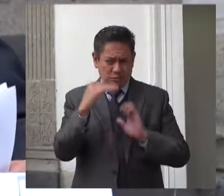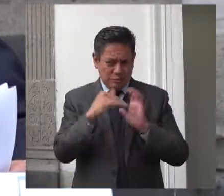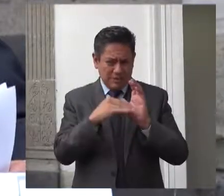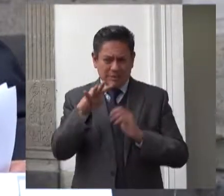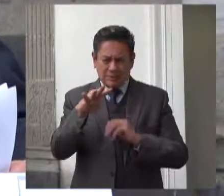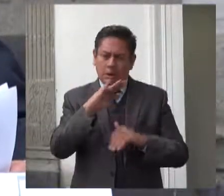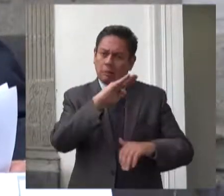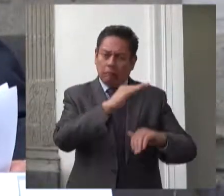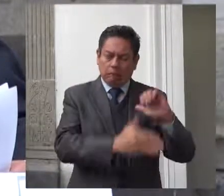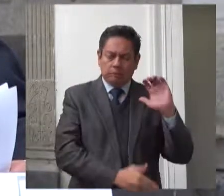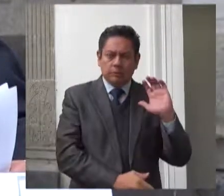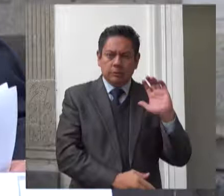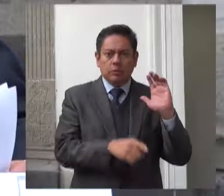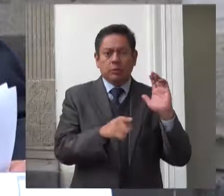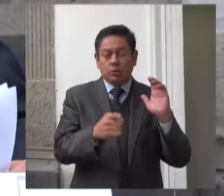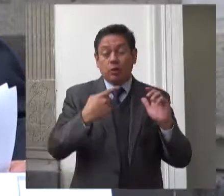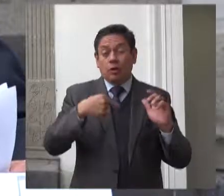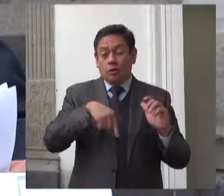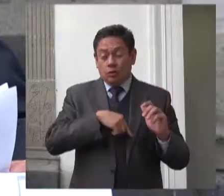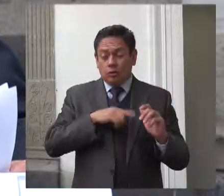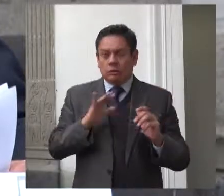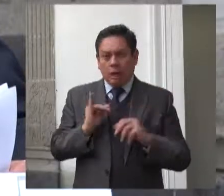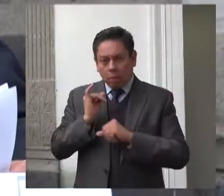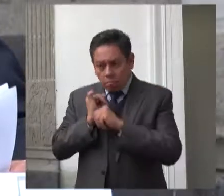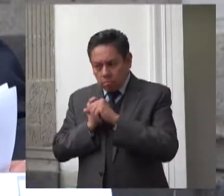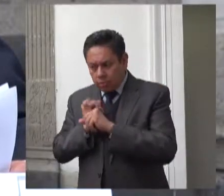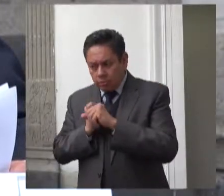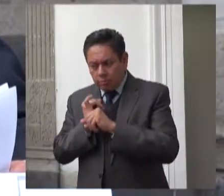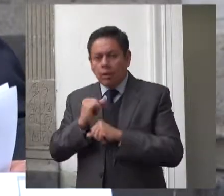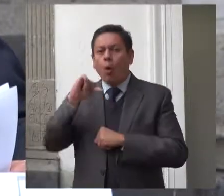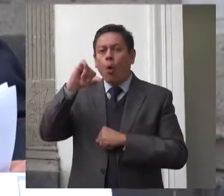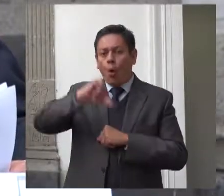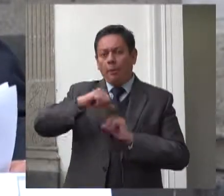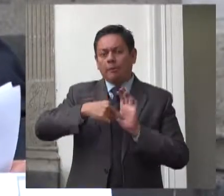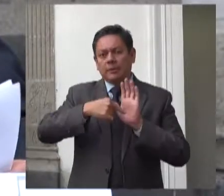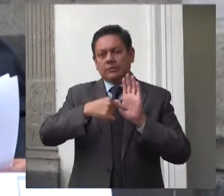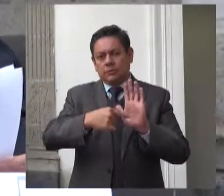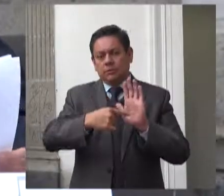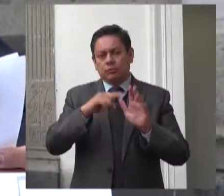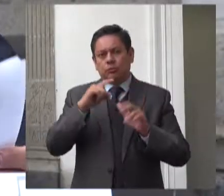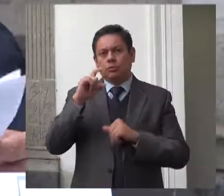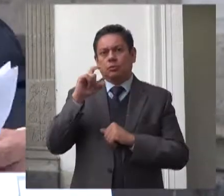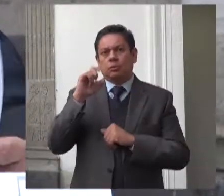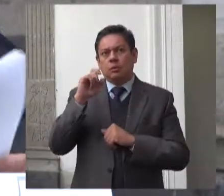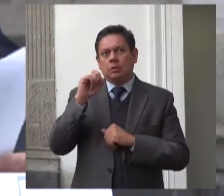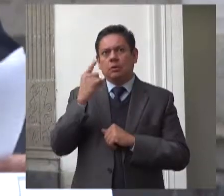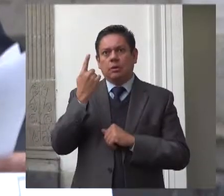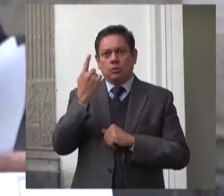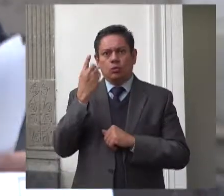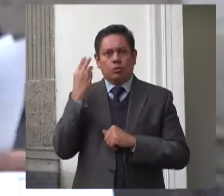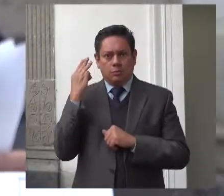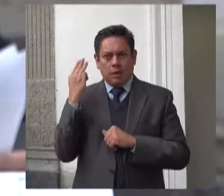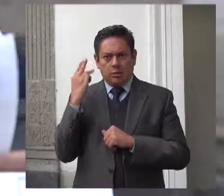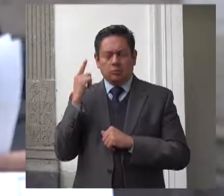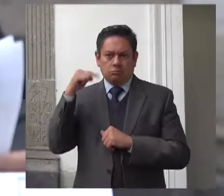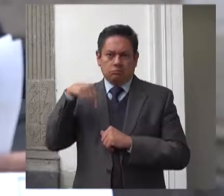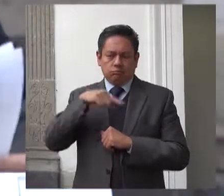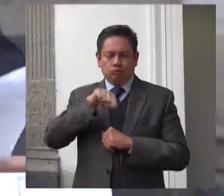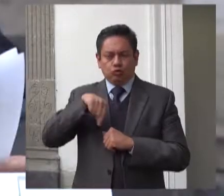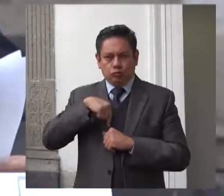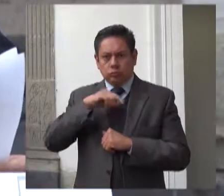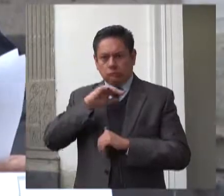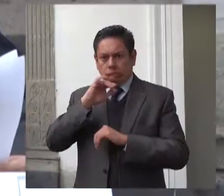-2019, el 31 de mayo del año en curso. Es pertinente